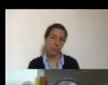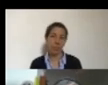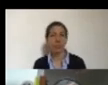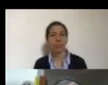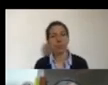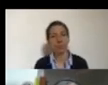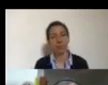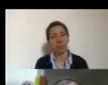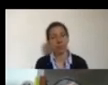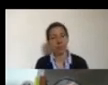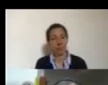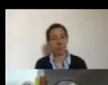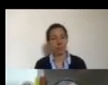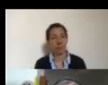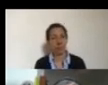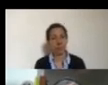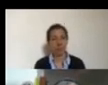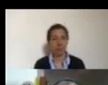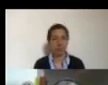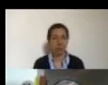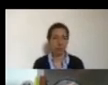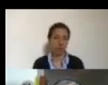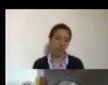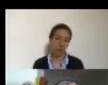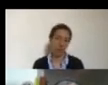Qué bueno es verte. Aunque sea un poquito.